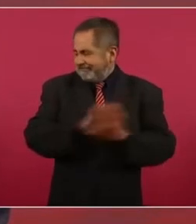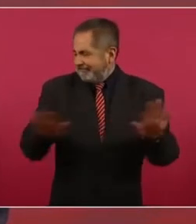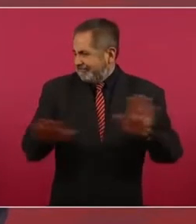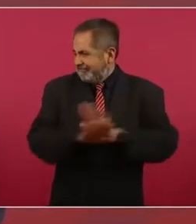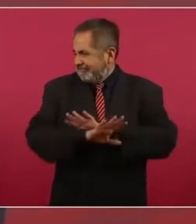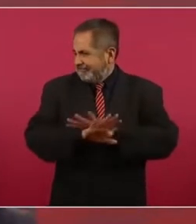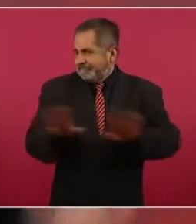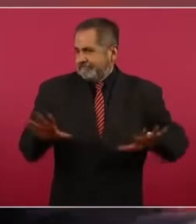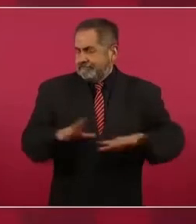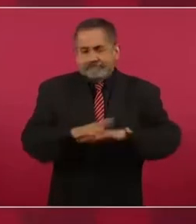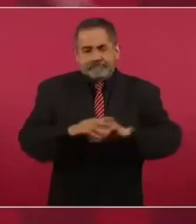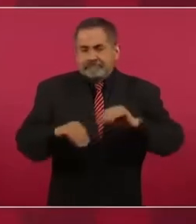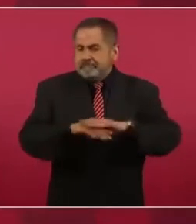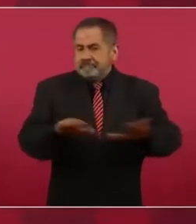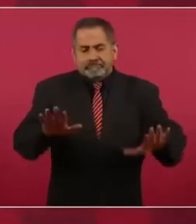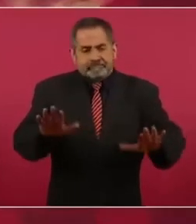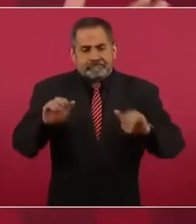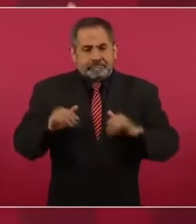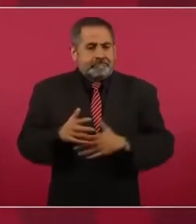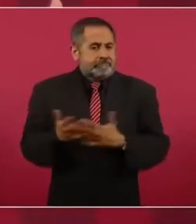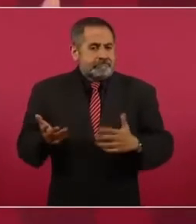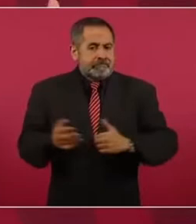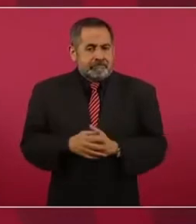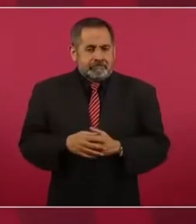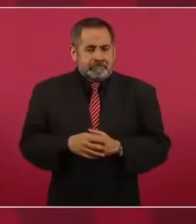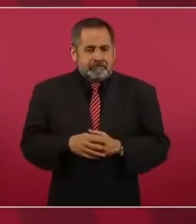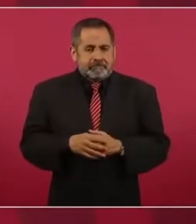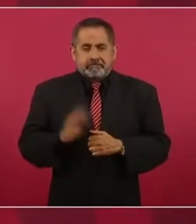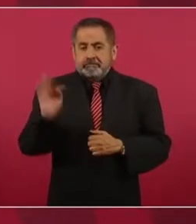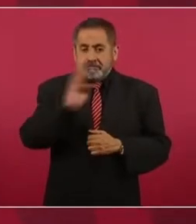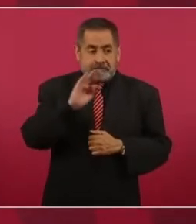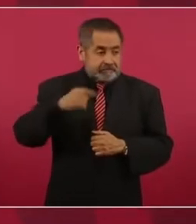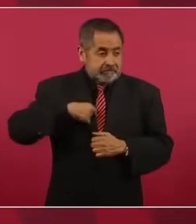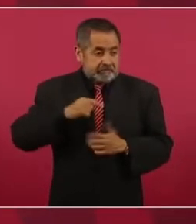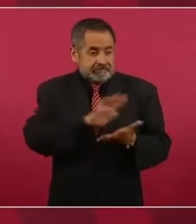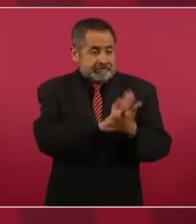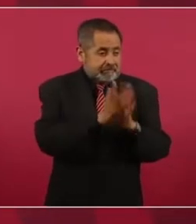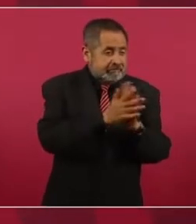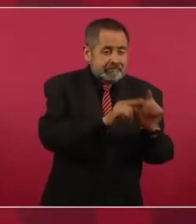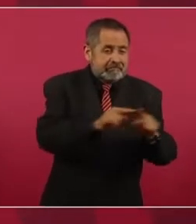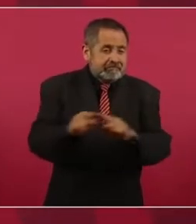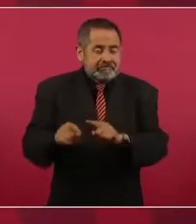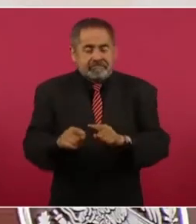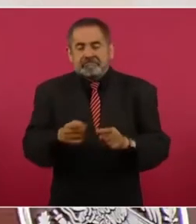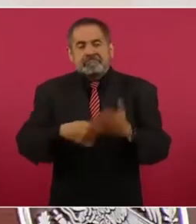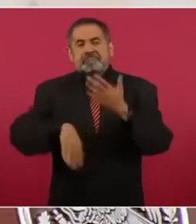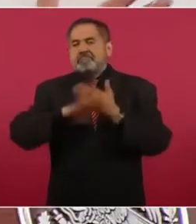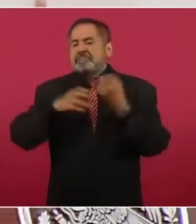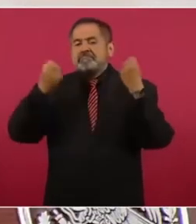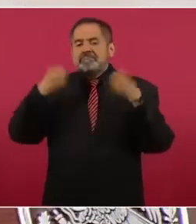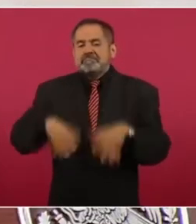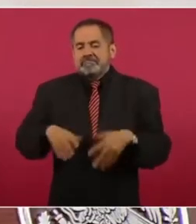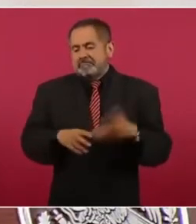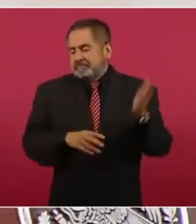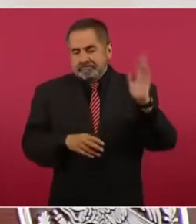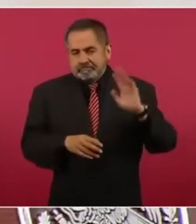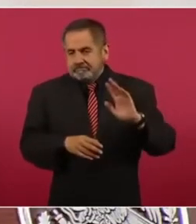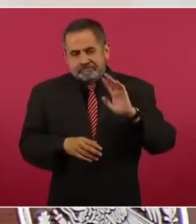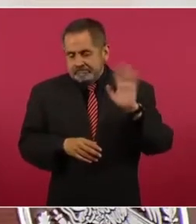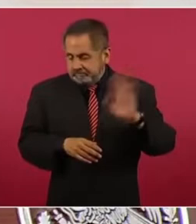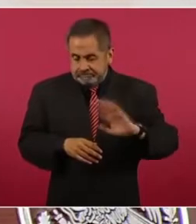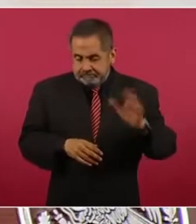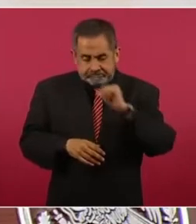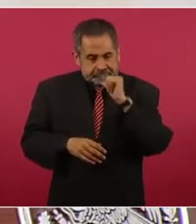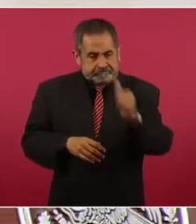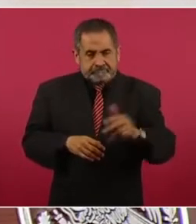Si no, ya me hubiesen destrozado estos mafiosos